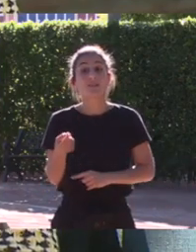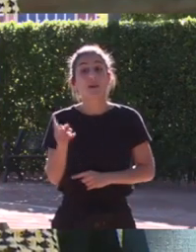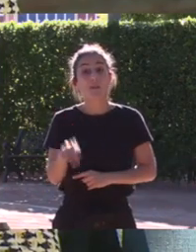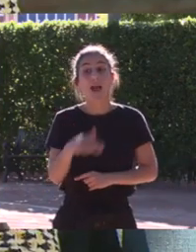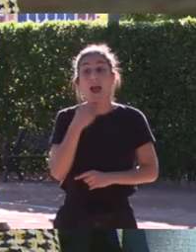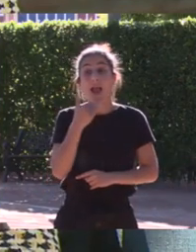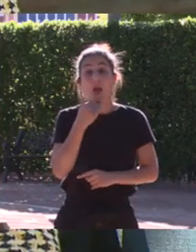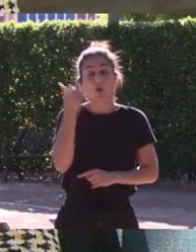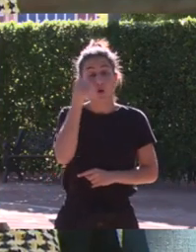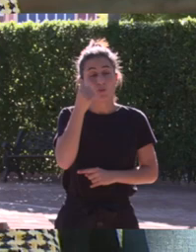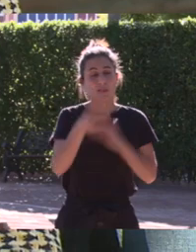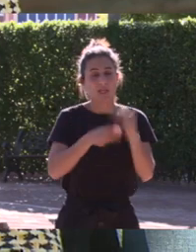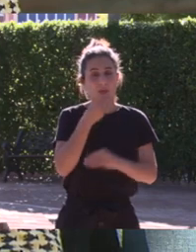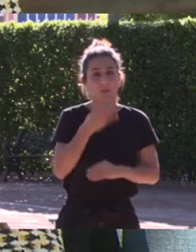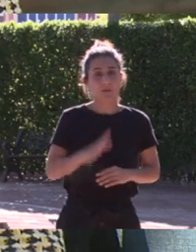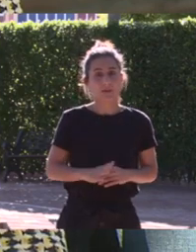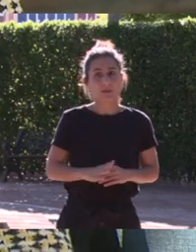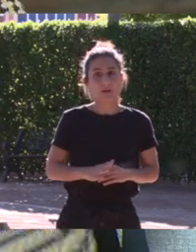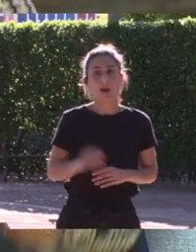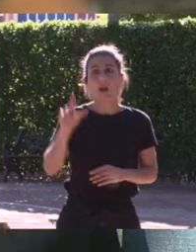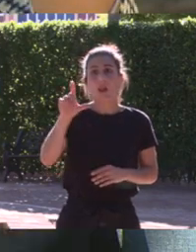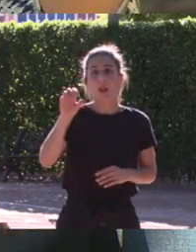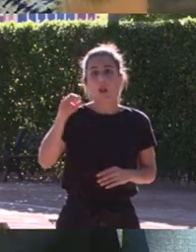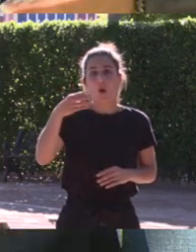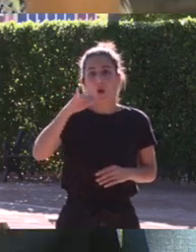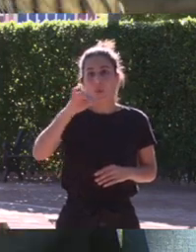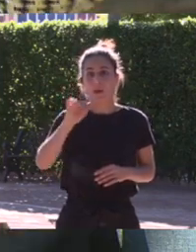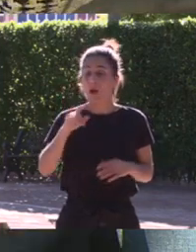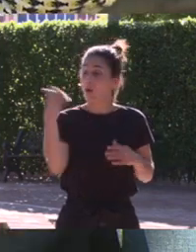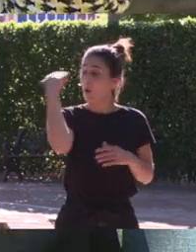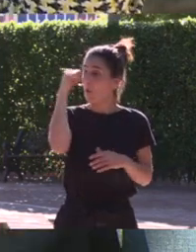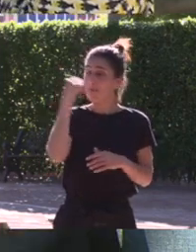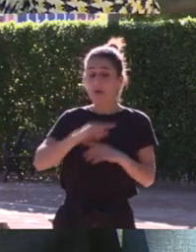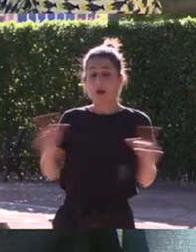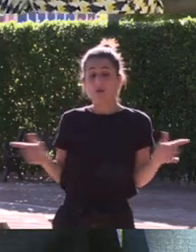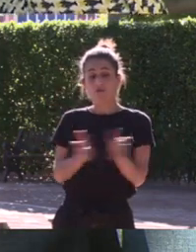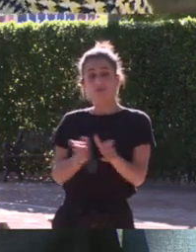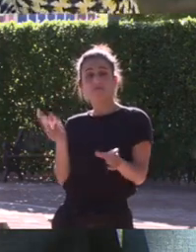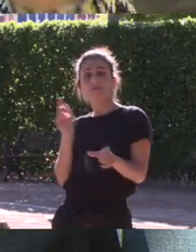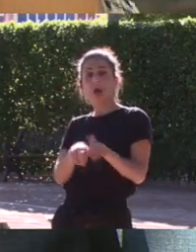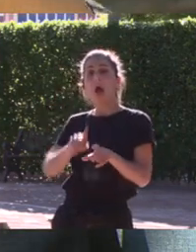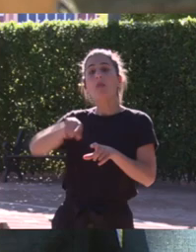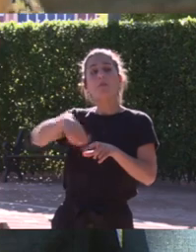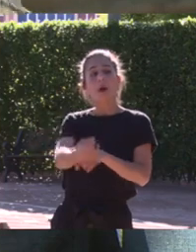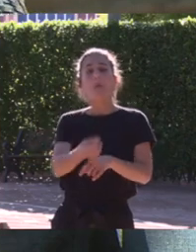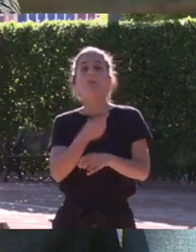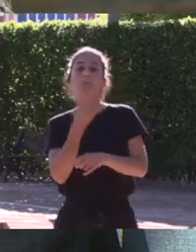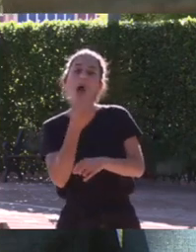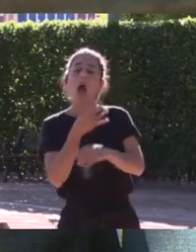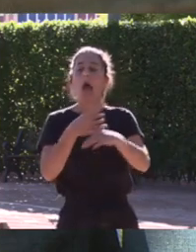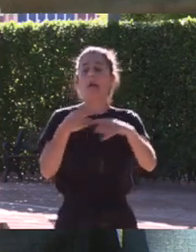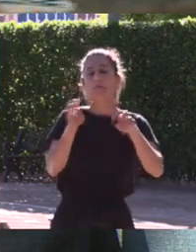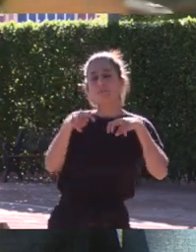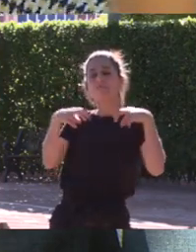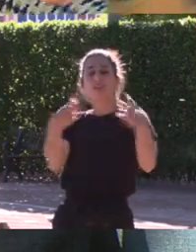hombres hacen mejor que nosotros y es el lobby los hombres van a la reunión y luego se quedan en el bar tomando unas cervezas hablando